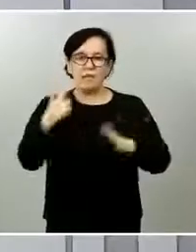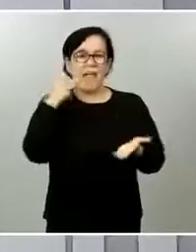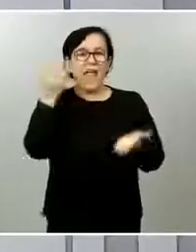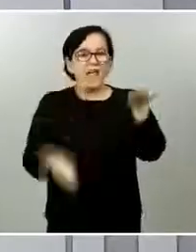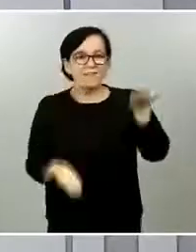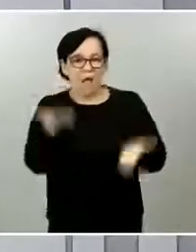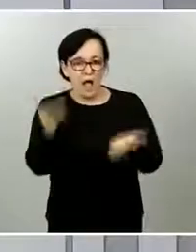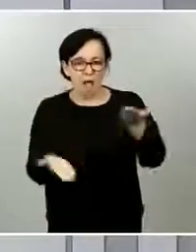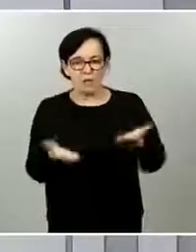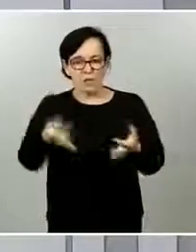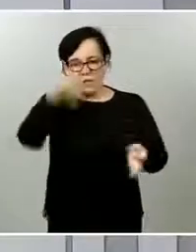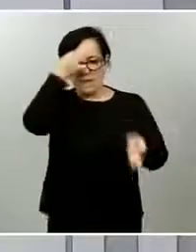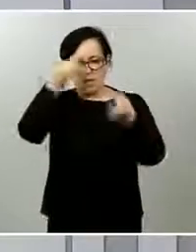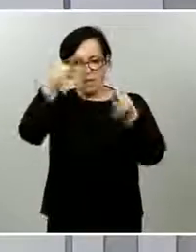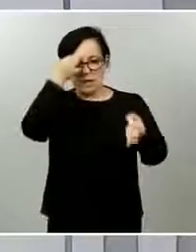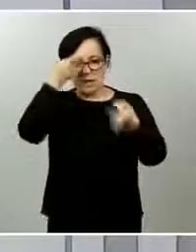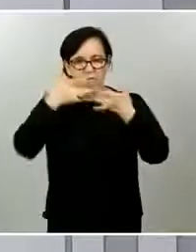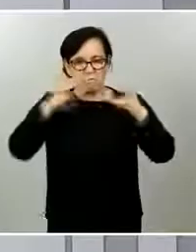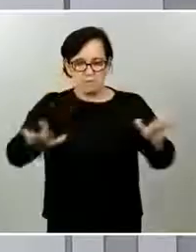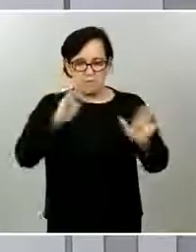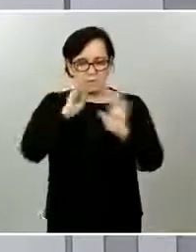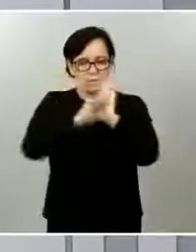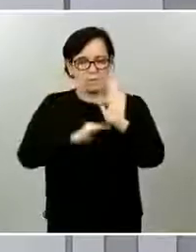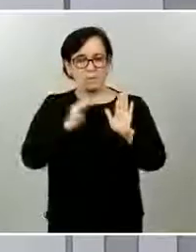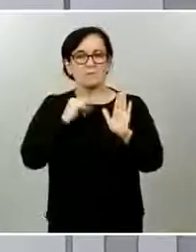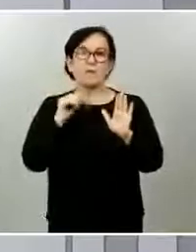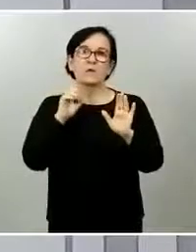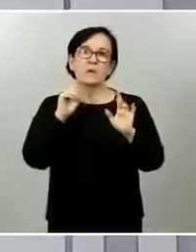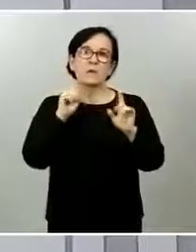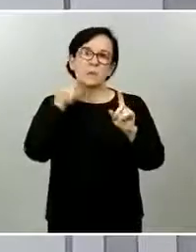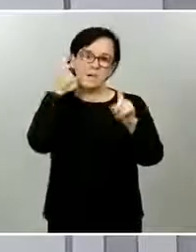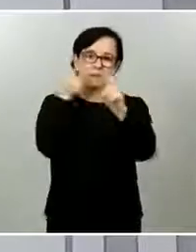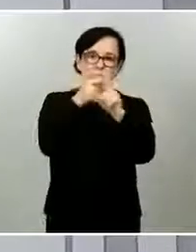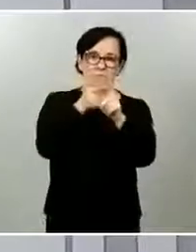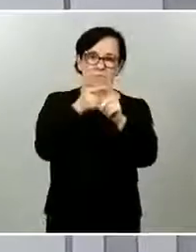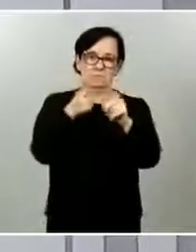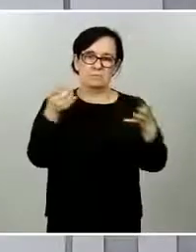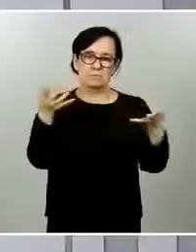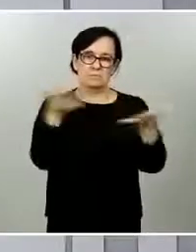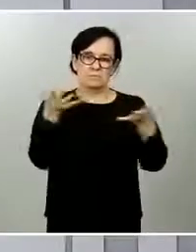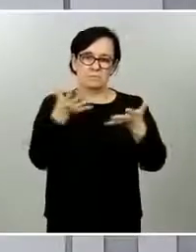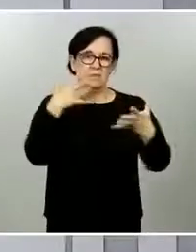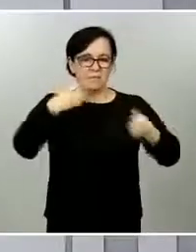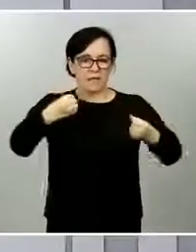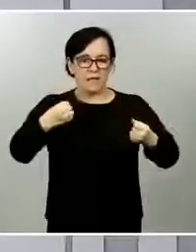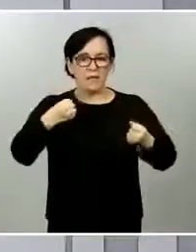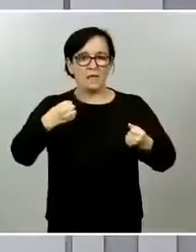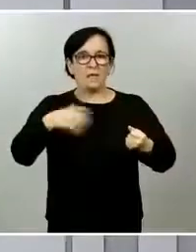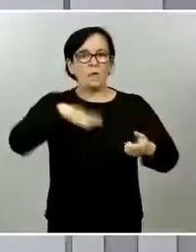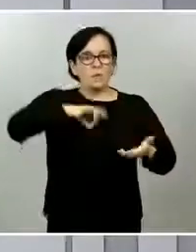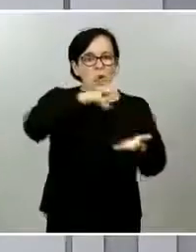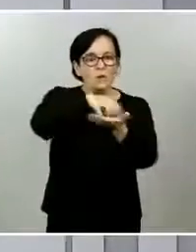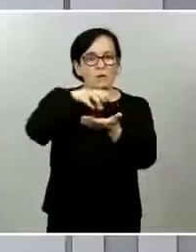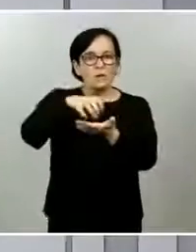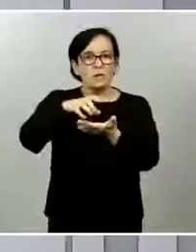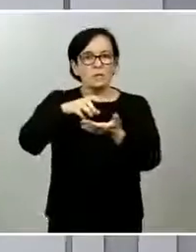proceso de transición hacia esa nueva normalidad. Hemos insistido que se trataba de aplicar, de evaluar criterios